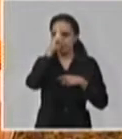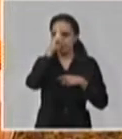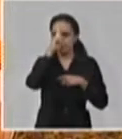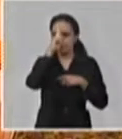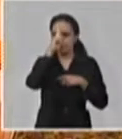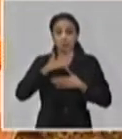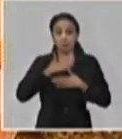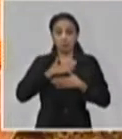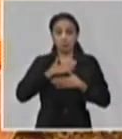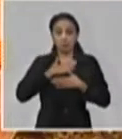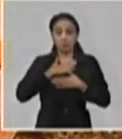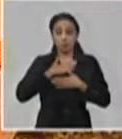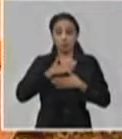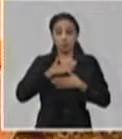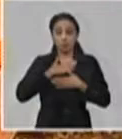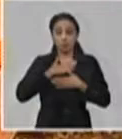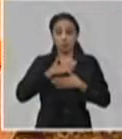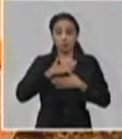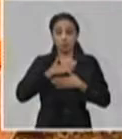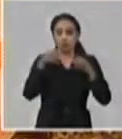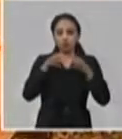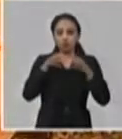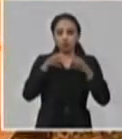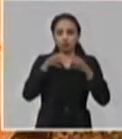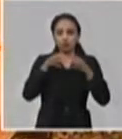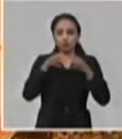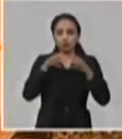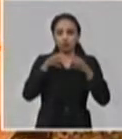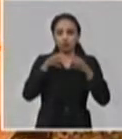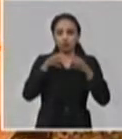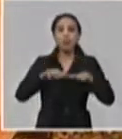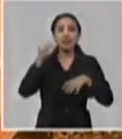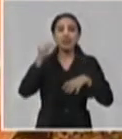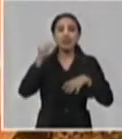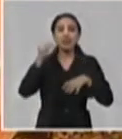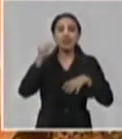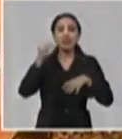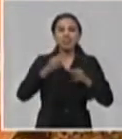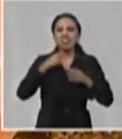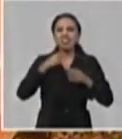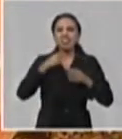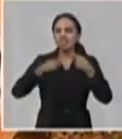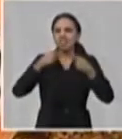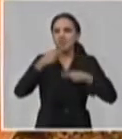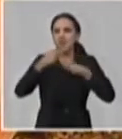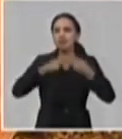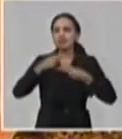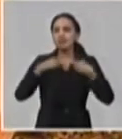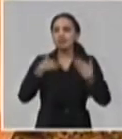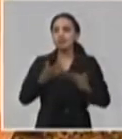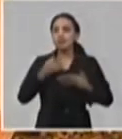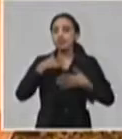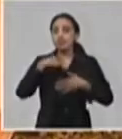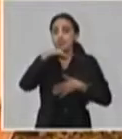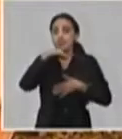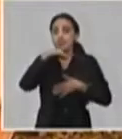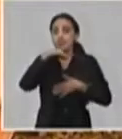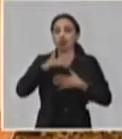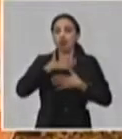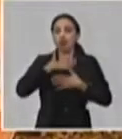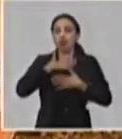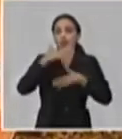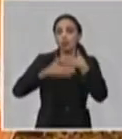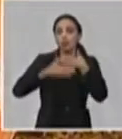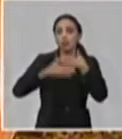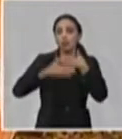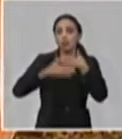consultorios los que estarían preparados para definir exactamente cuál es la conducta a seguir ante un cuadro respiratorio. Yo creo que ese